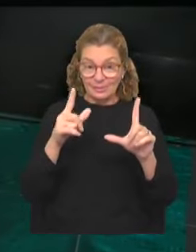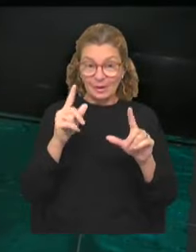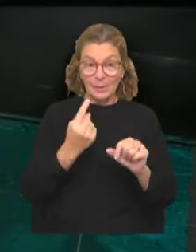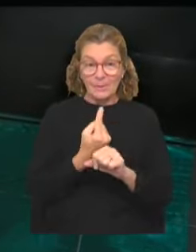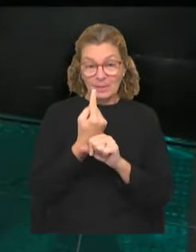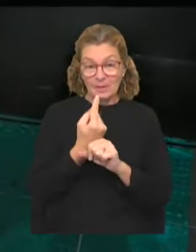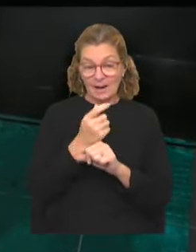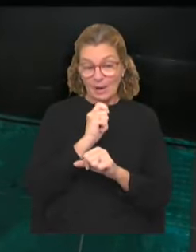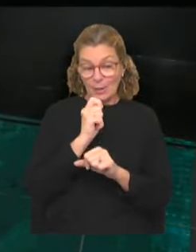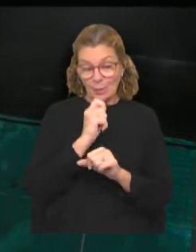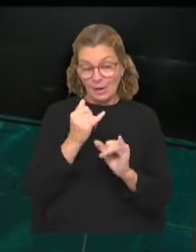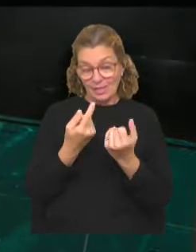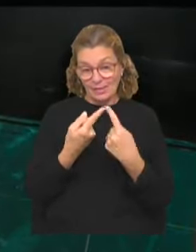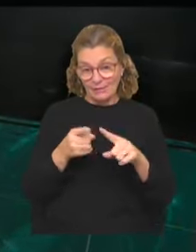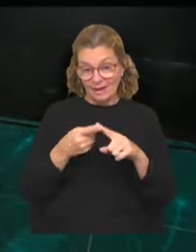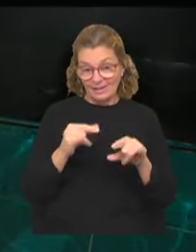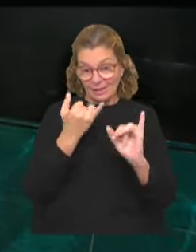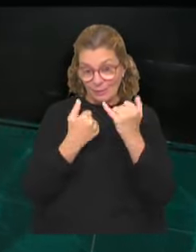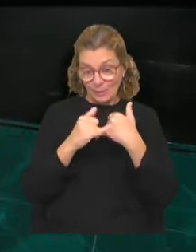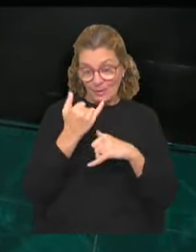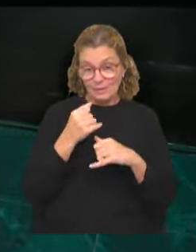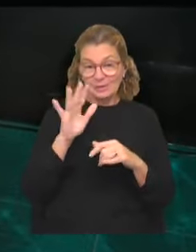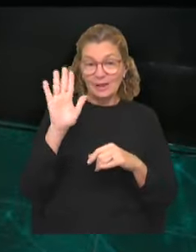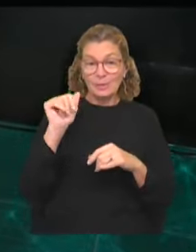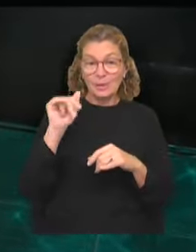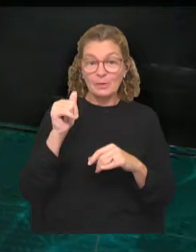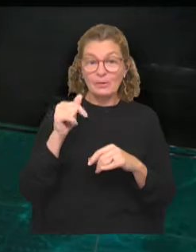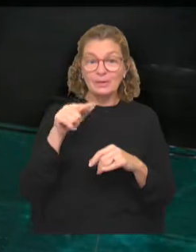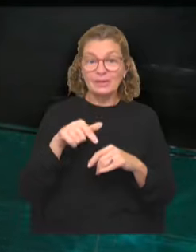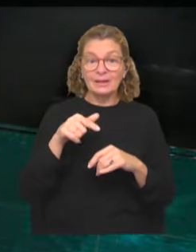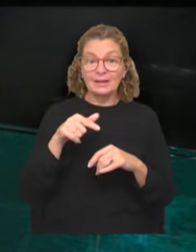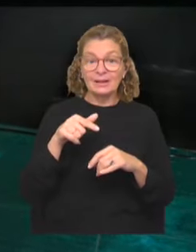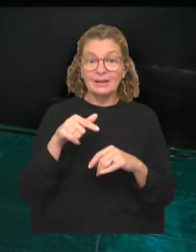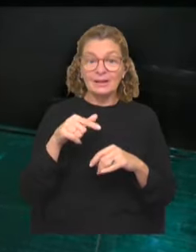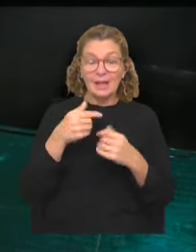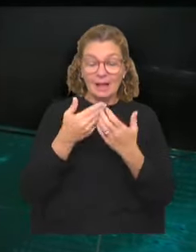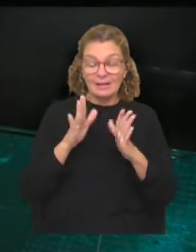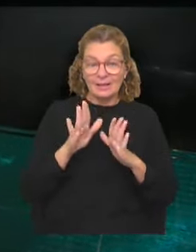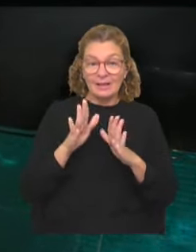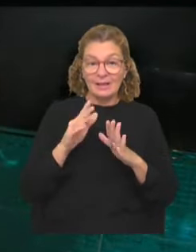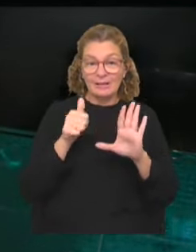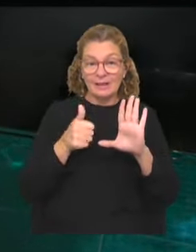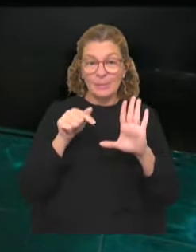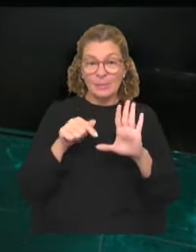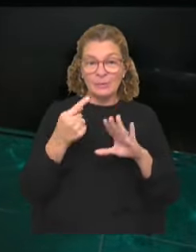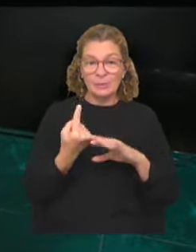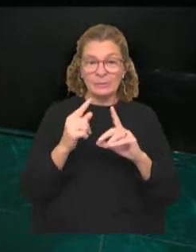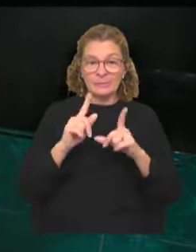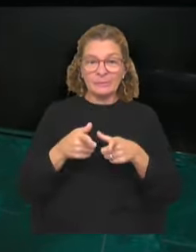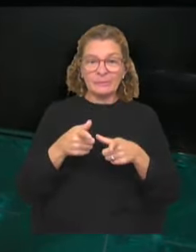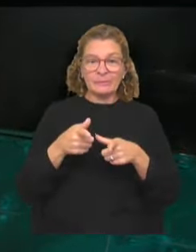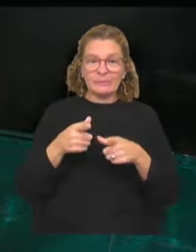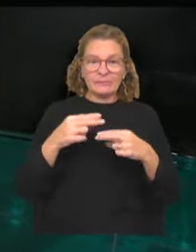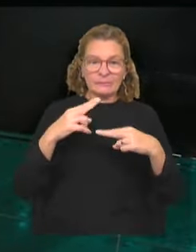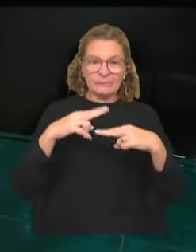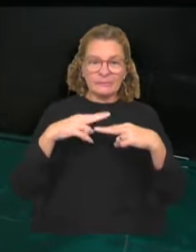primeras novedades. Como siempre lo hacemos, saludamos a todos los que nos siguen a través de la señal abierta, 6.1, también a través de